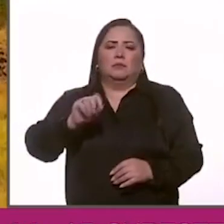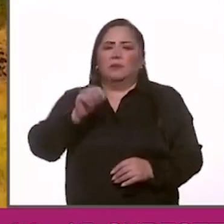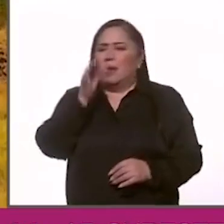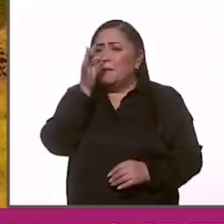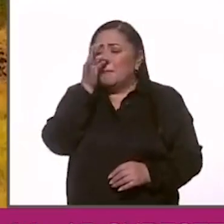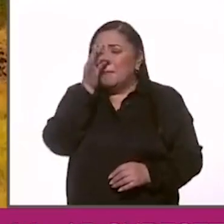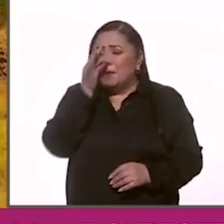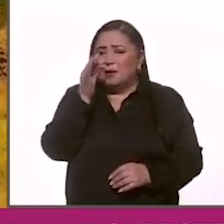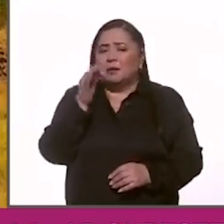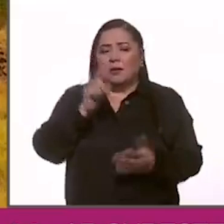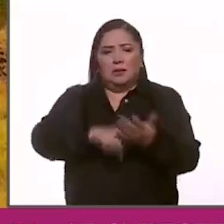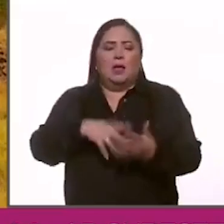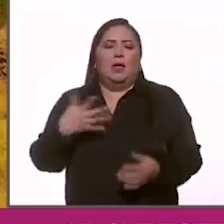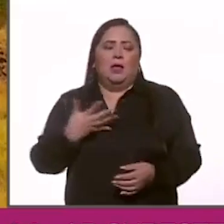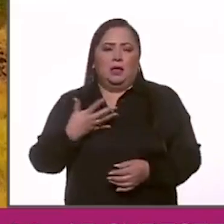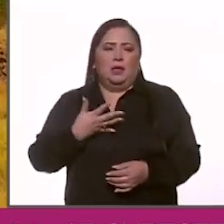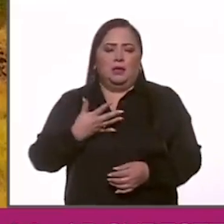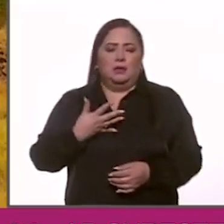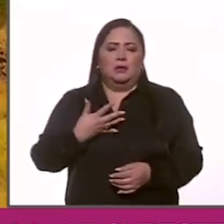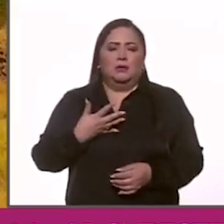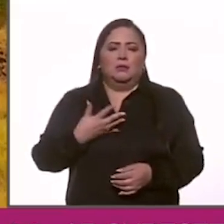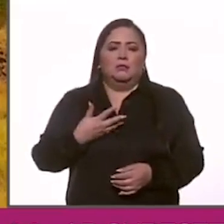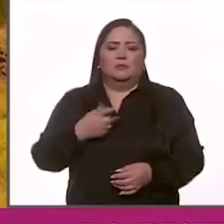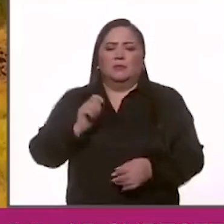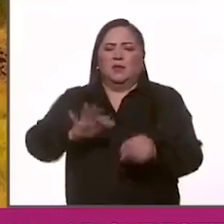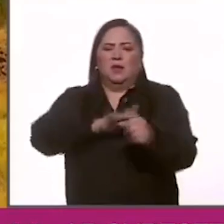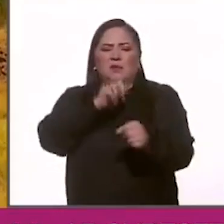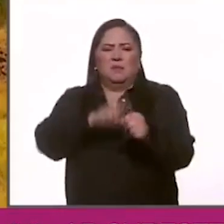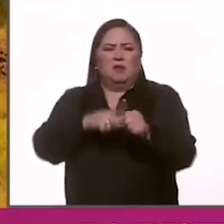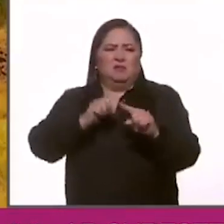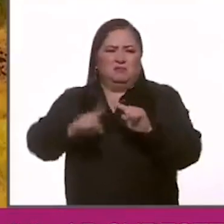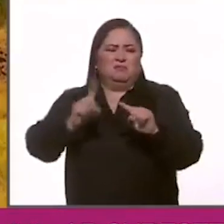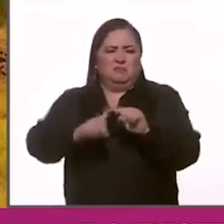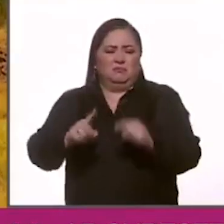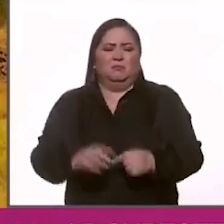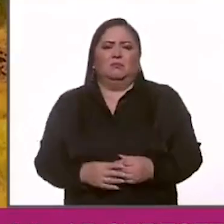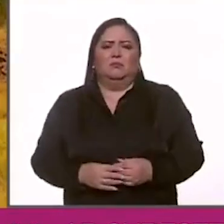apenas que hay. Es una subespecie sonorensis.